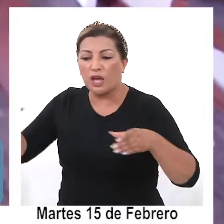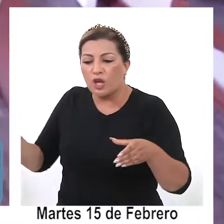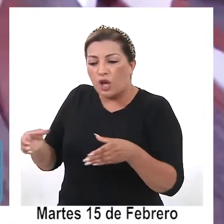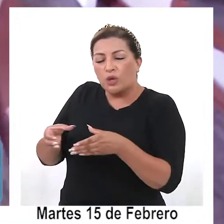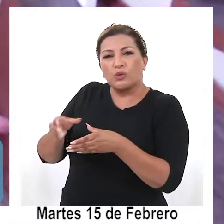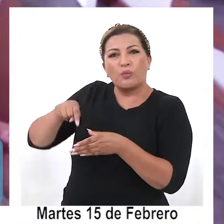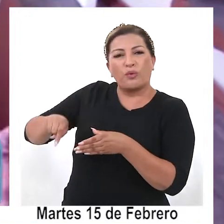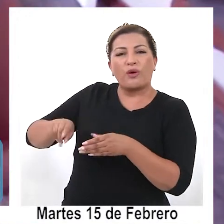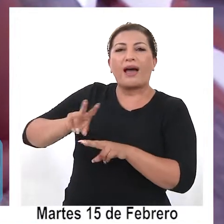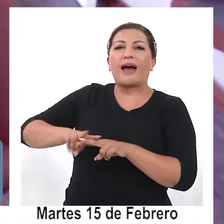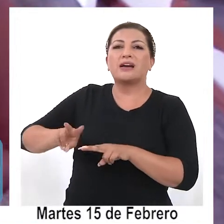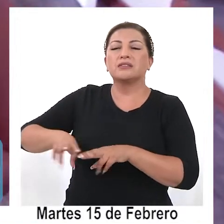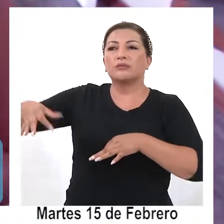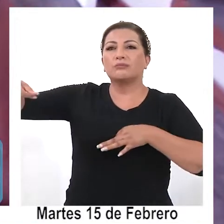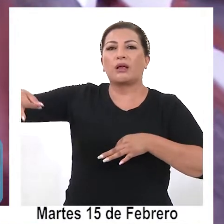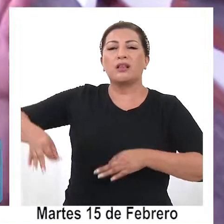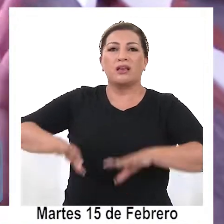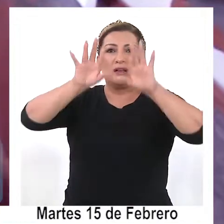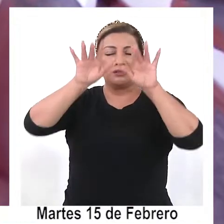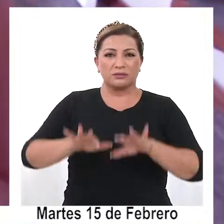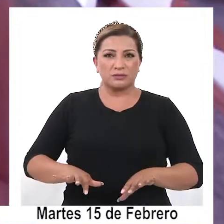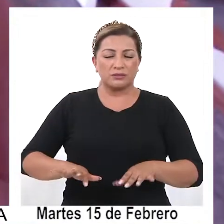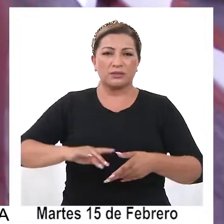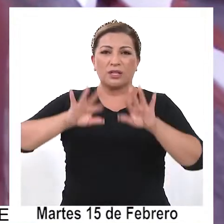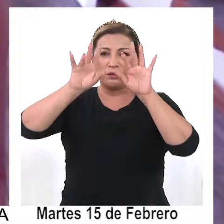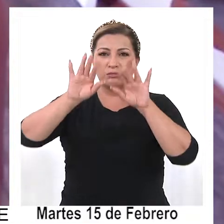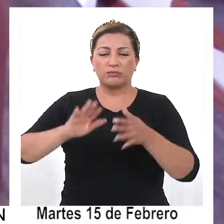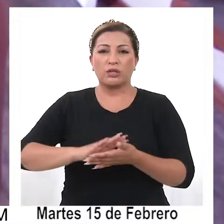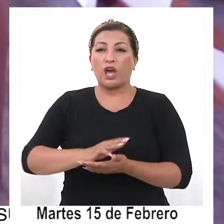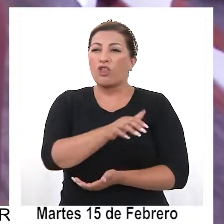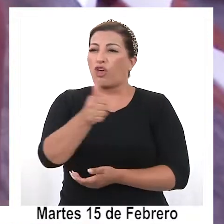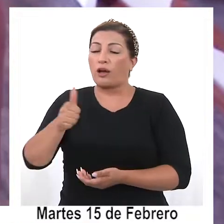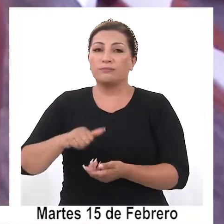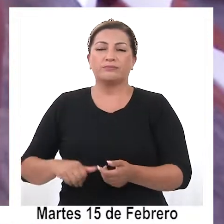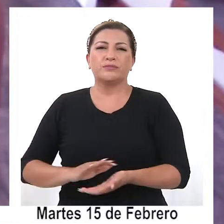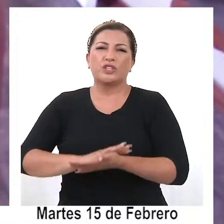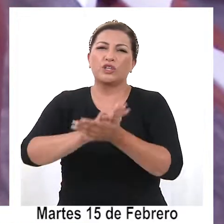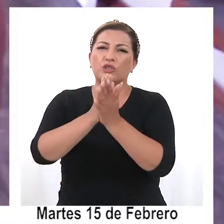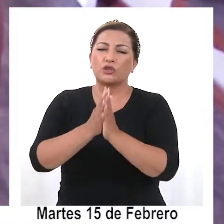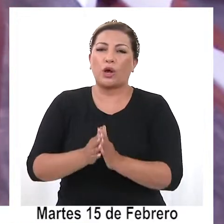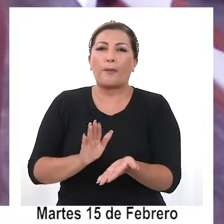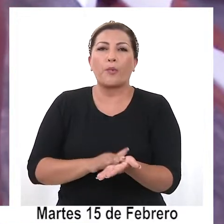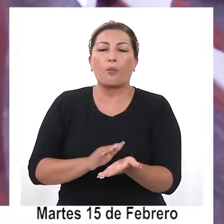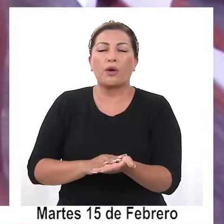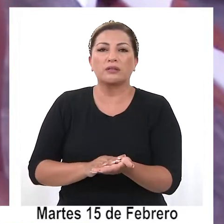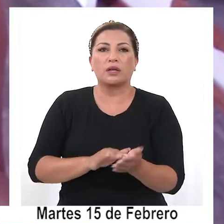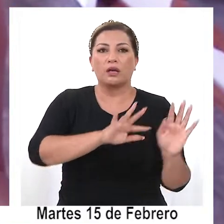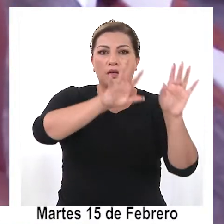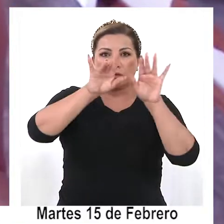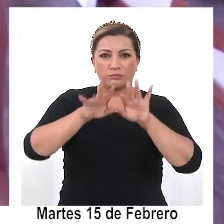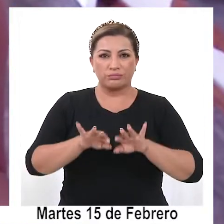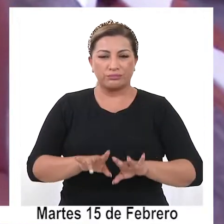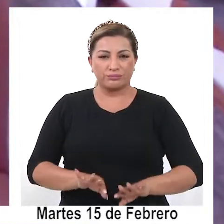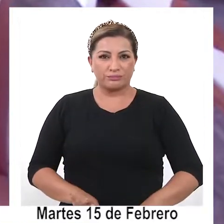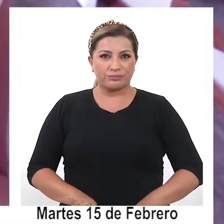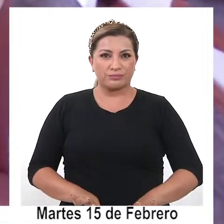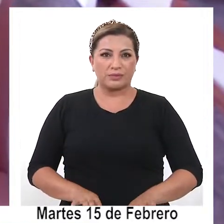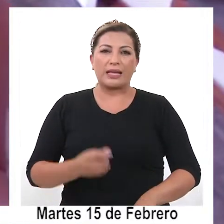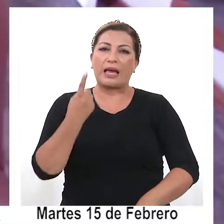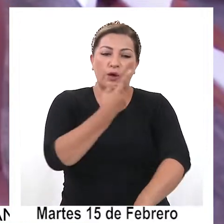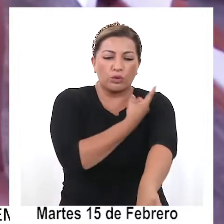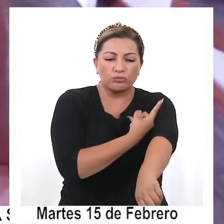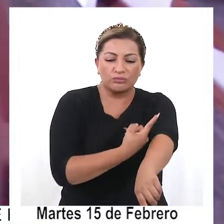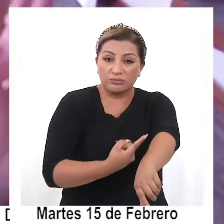que sistematizar en un documento escrito general todas las propuestas de los pueblos originarios a nivel nacional, pero por supuesto que se van a ir entregando territorialmente.